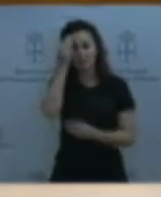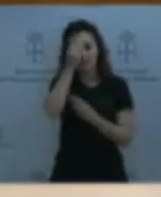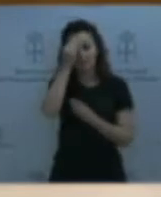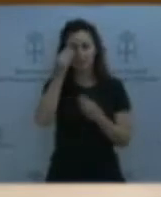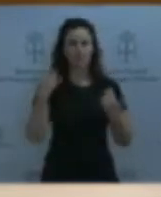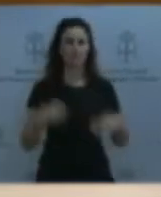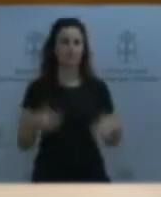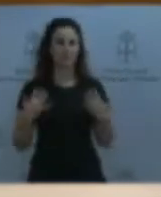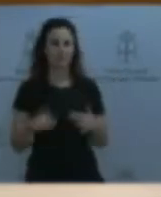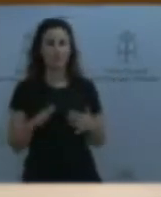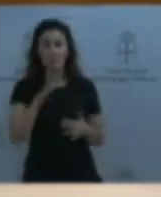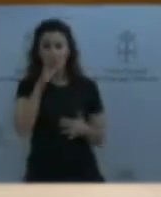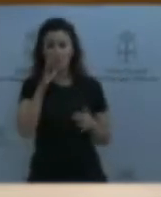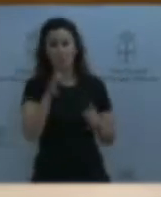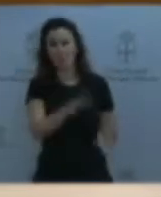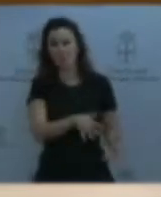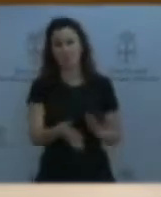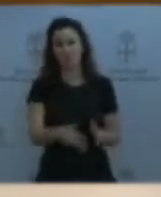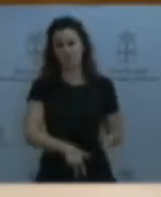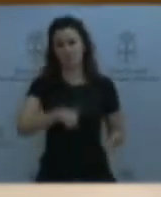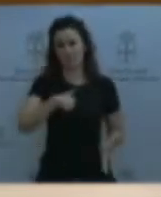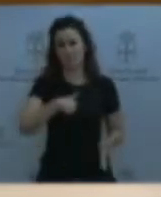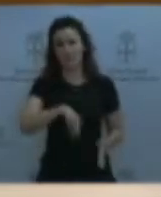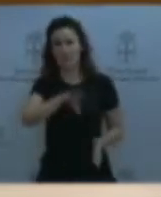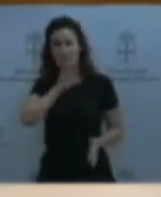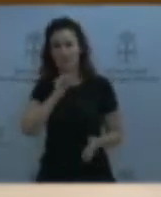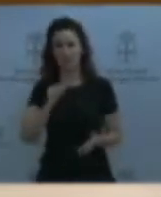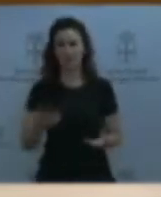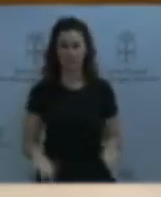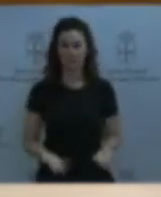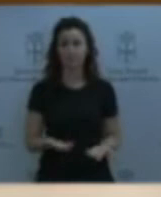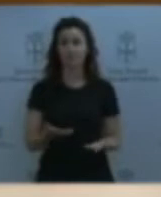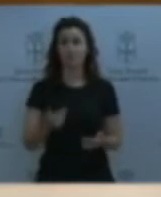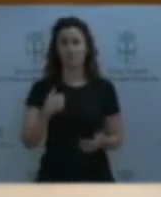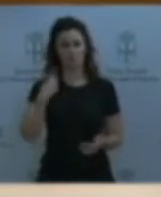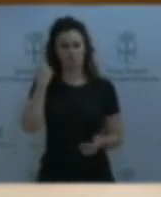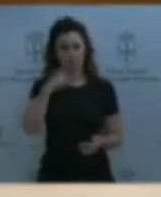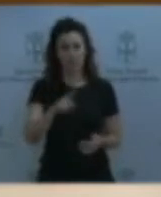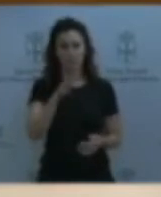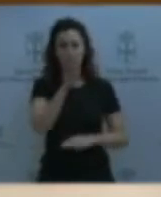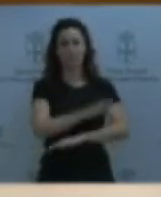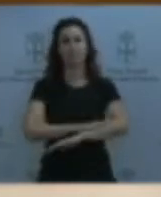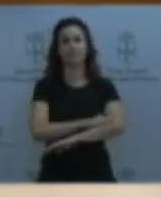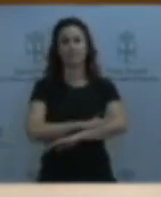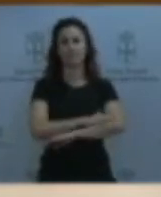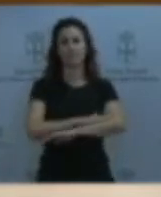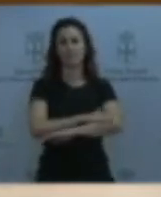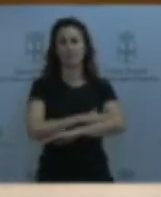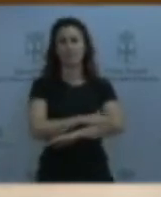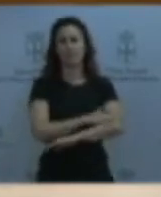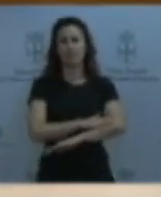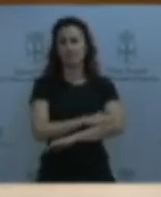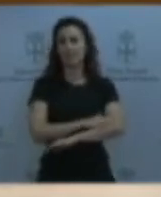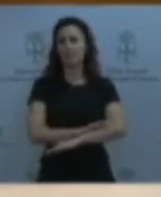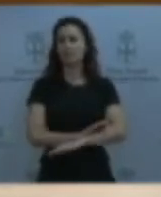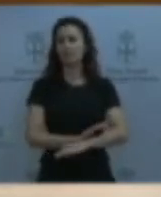nivel de analogía, a mí me consta que la propia Administración ha intervenido la tutela de menores cuando sus